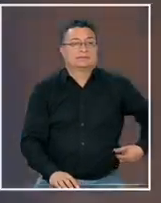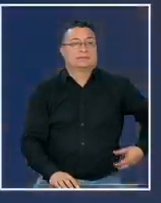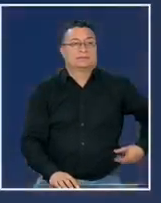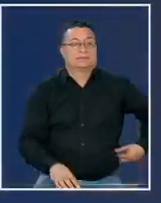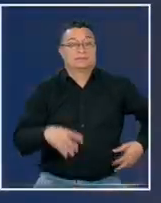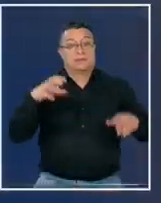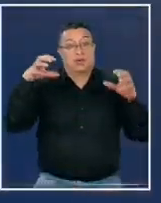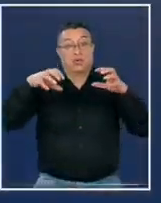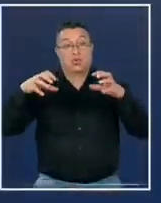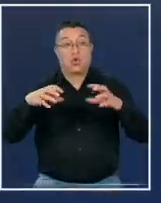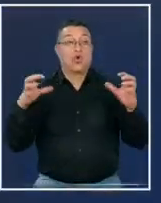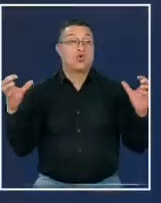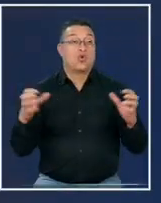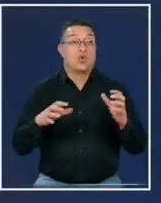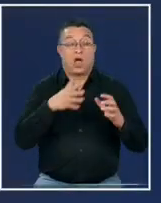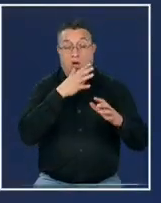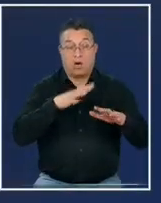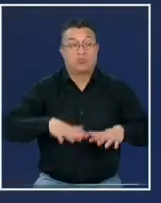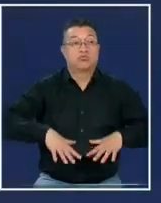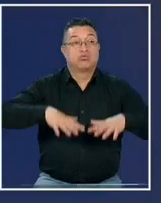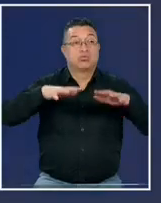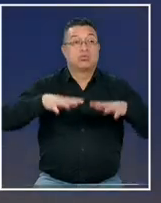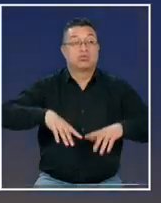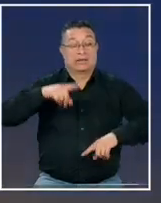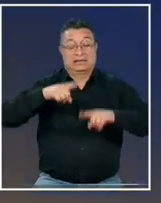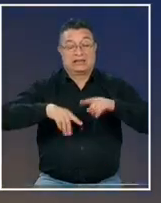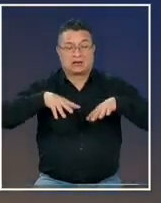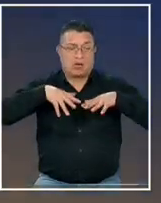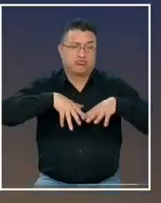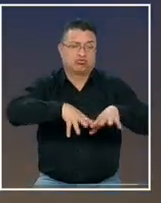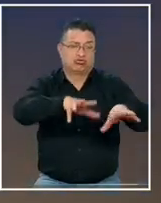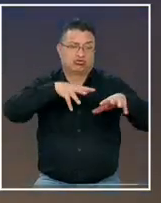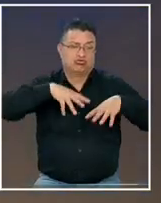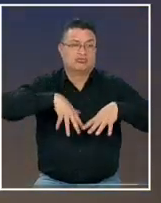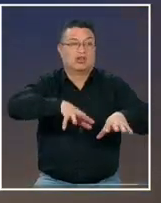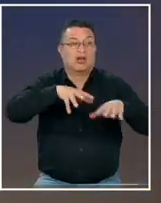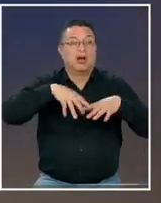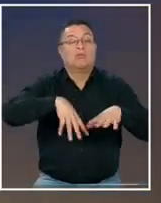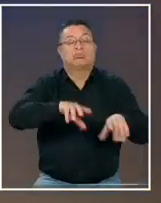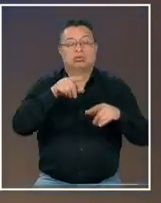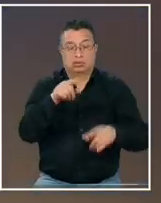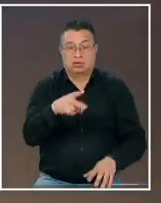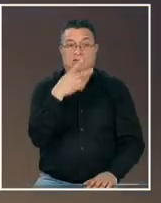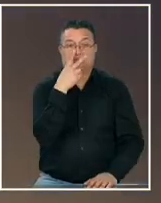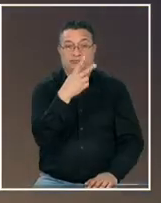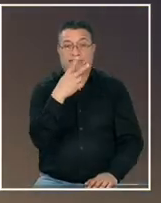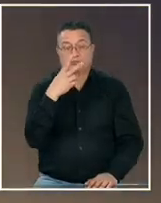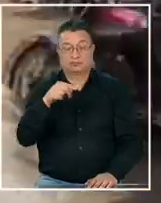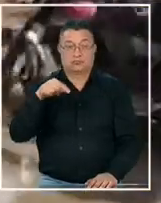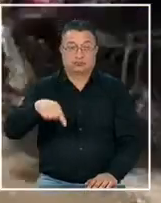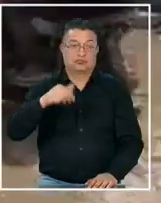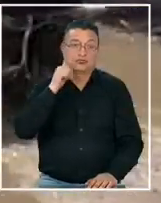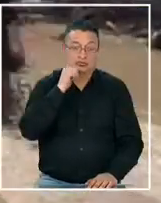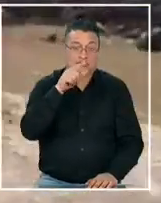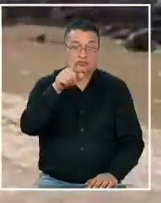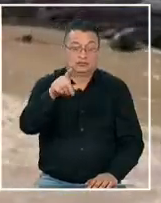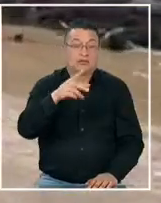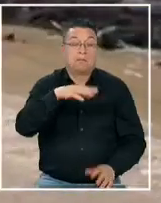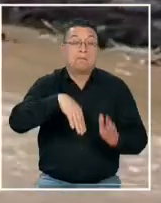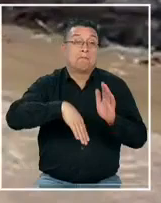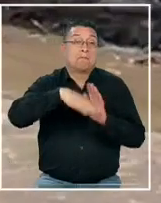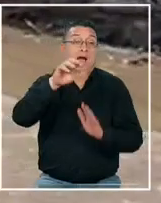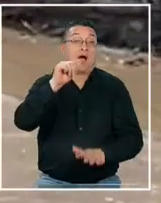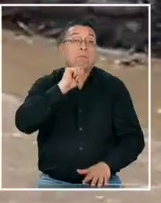lluvias intensas inundaciones y deslizamientos de tierra hacen parte del panorama que por estos días aqueja al país más